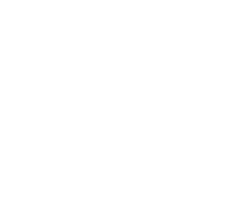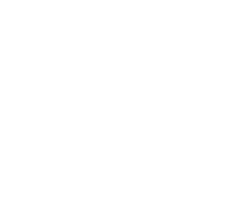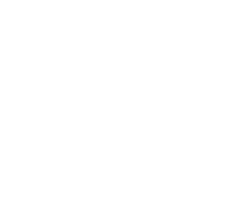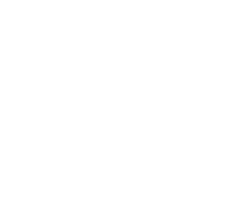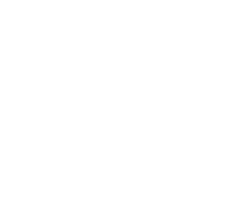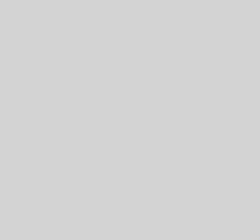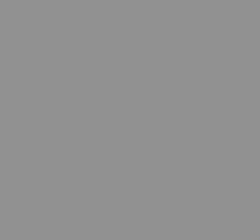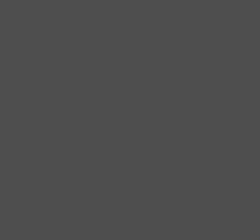Gracias por ver video.